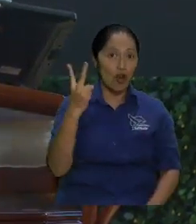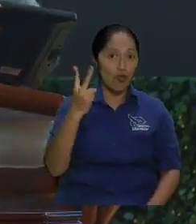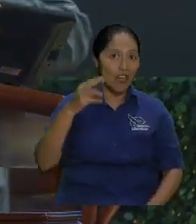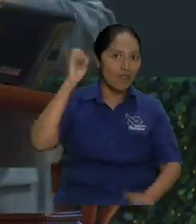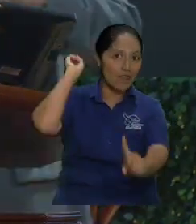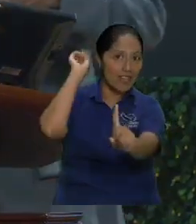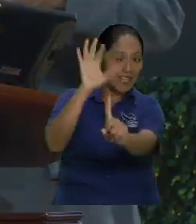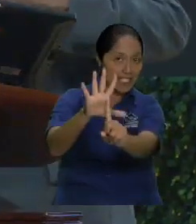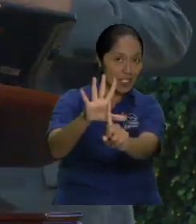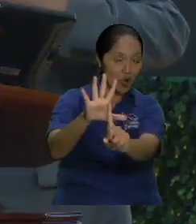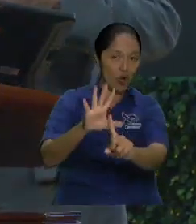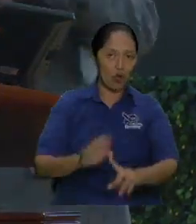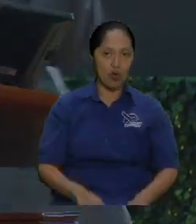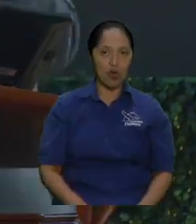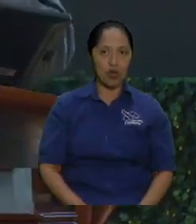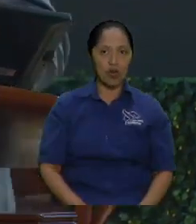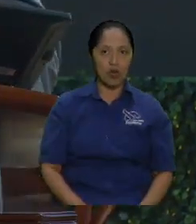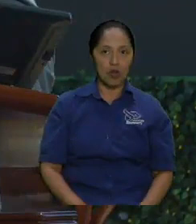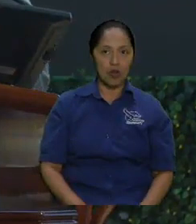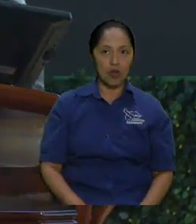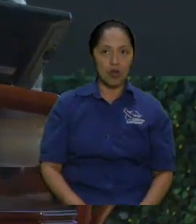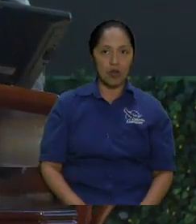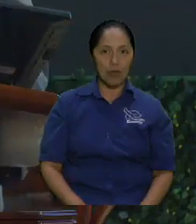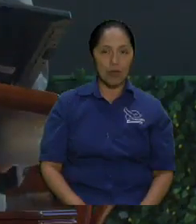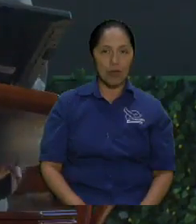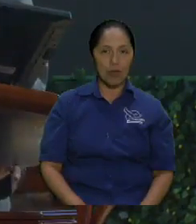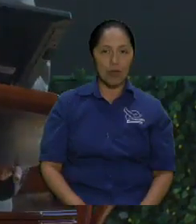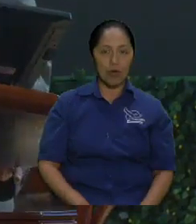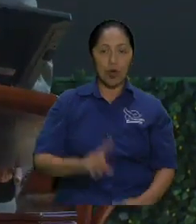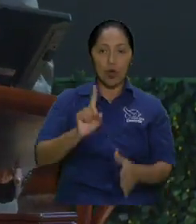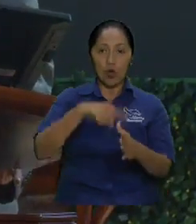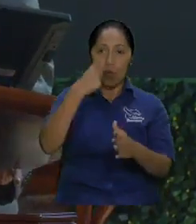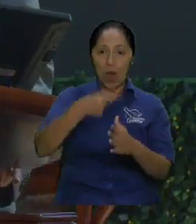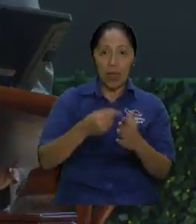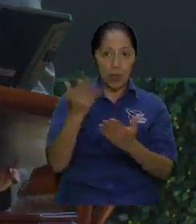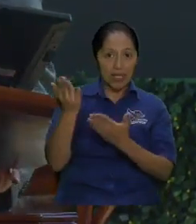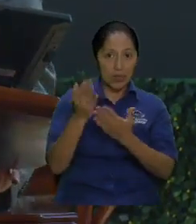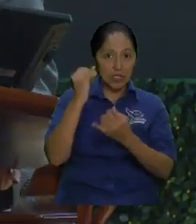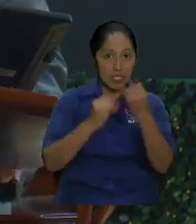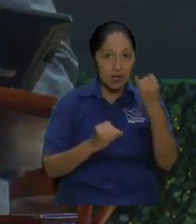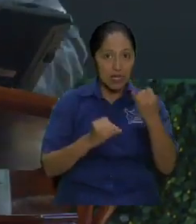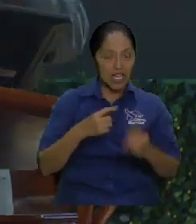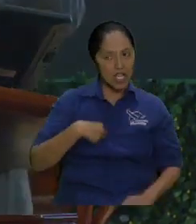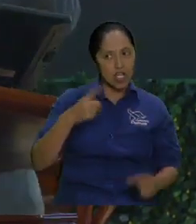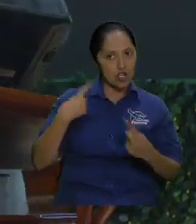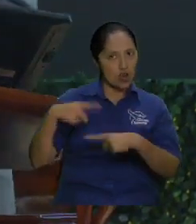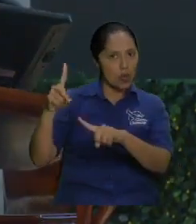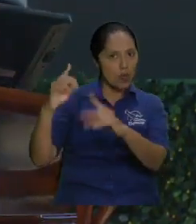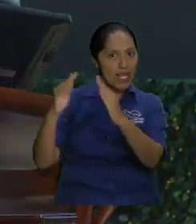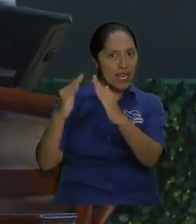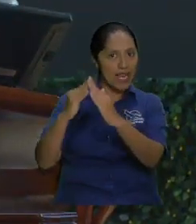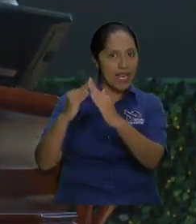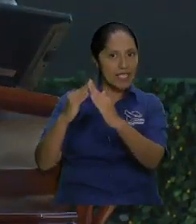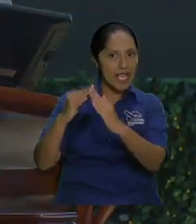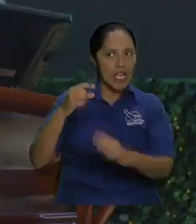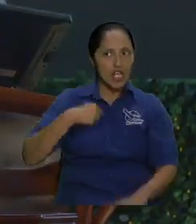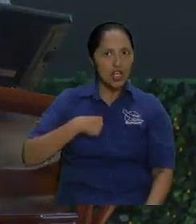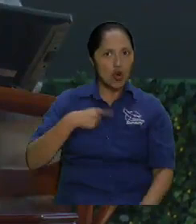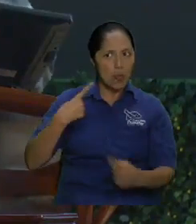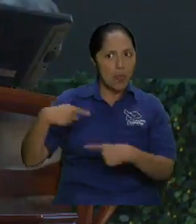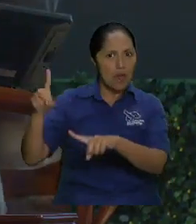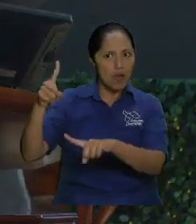¿viste que a veces me voy de acá pensando ala como no dije tal cosa oh a ese mensaje hay que añadirle tal